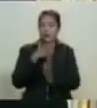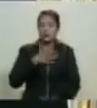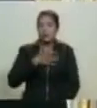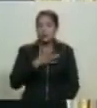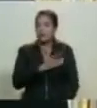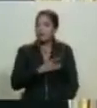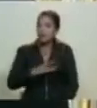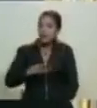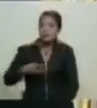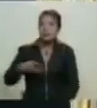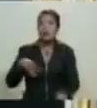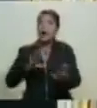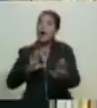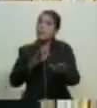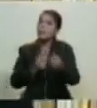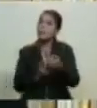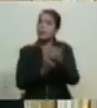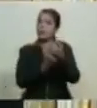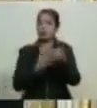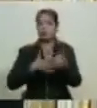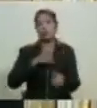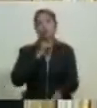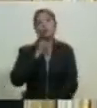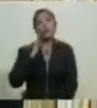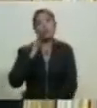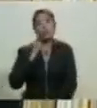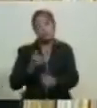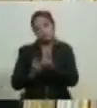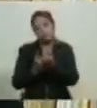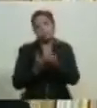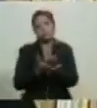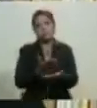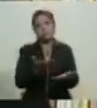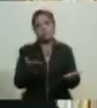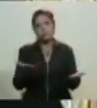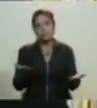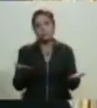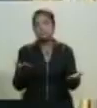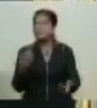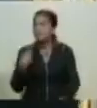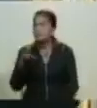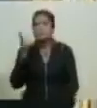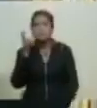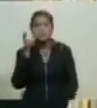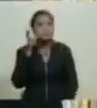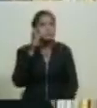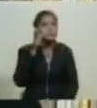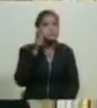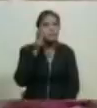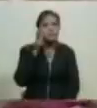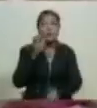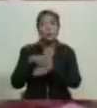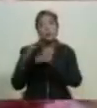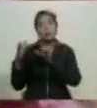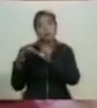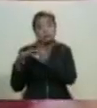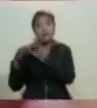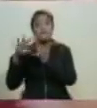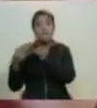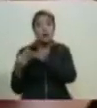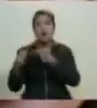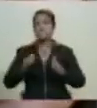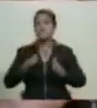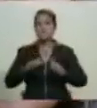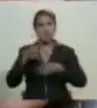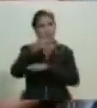con mi humilde apoyo como cura de barrio porque eso es lo que he escuchado por estar en el barrio por vivir